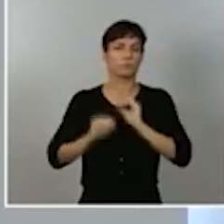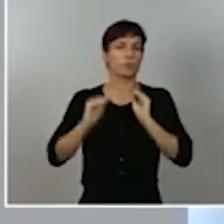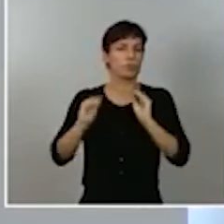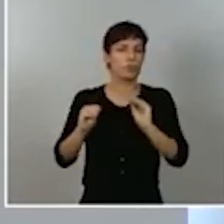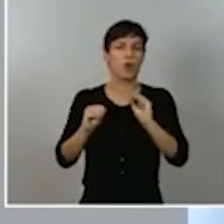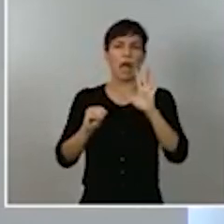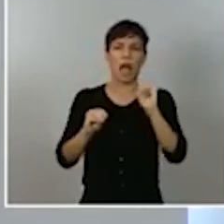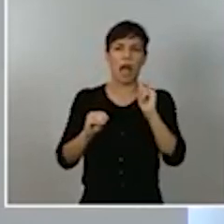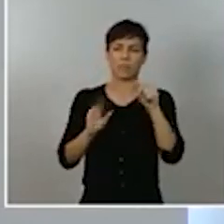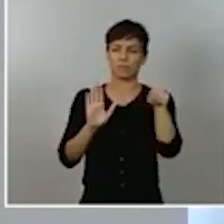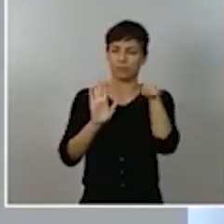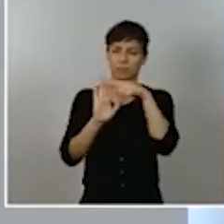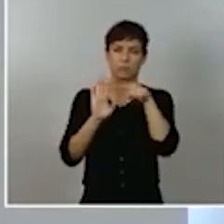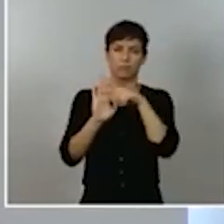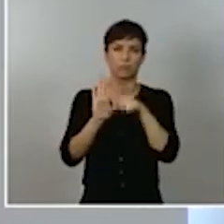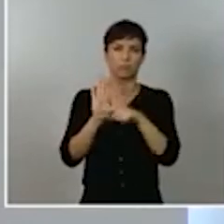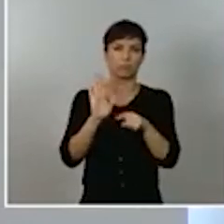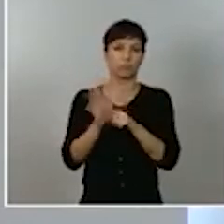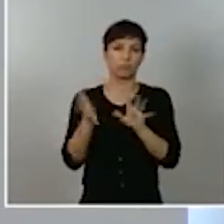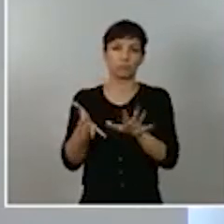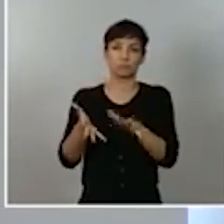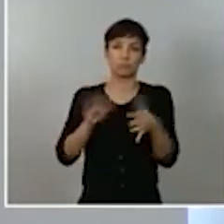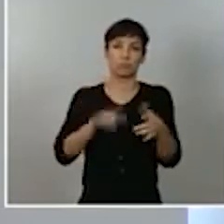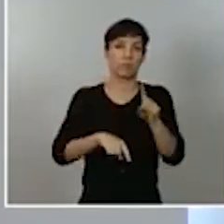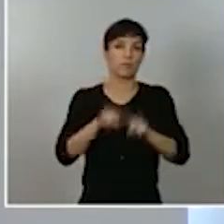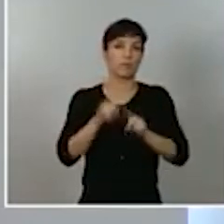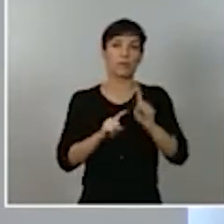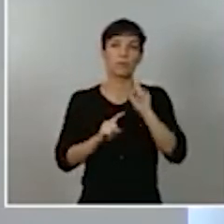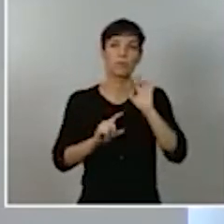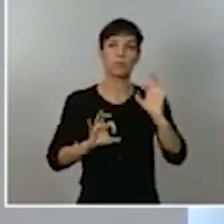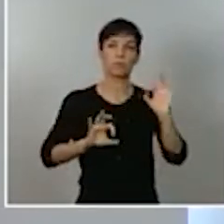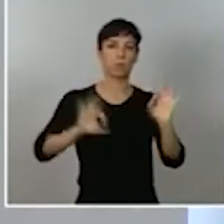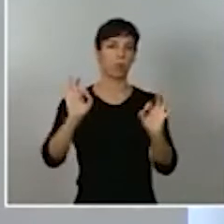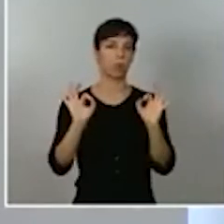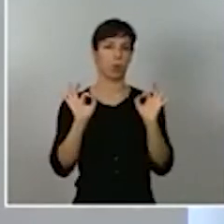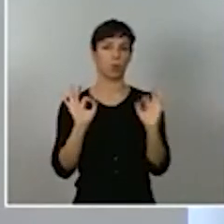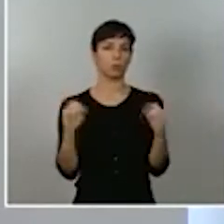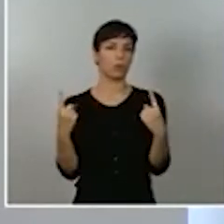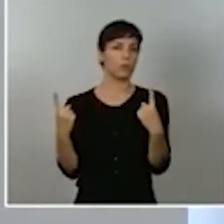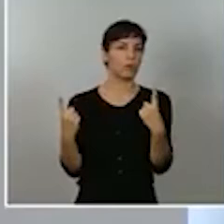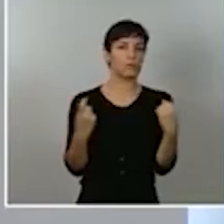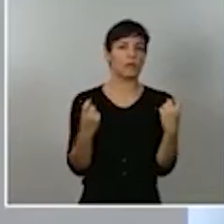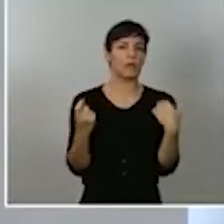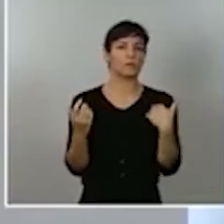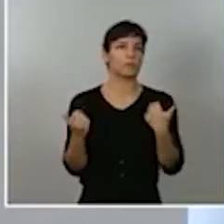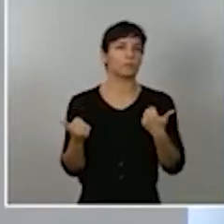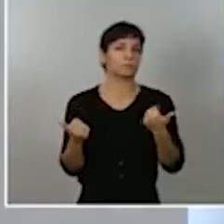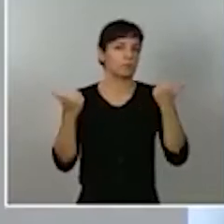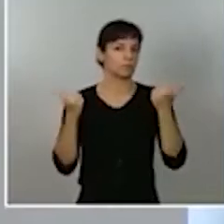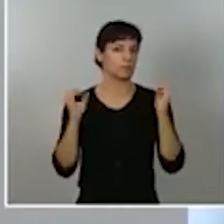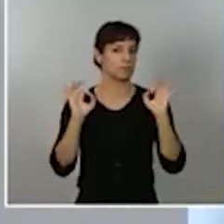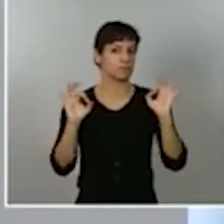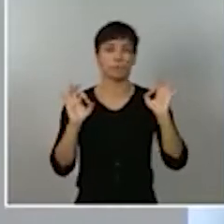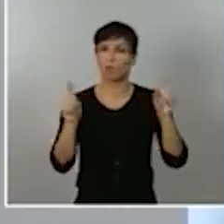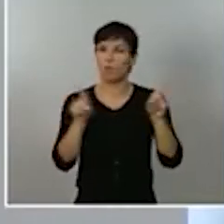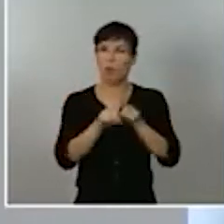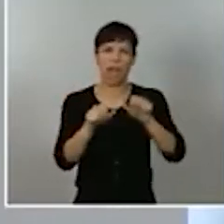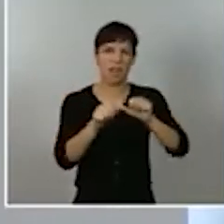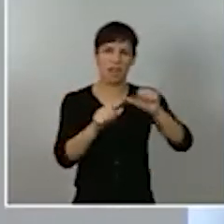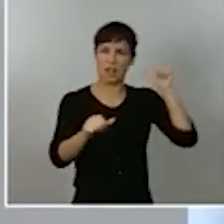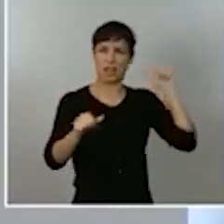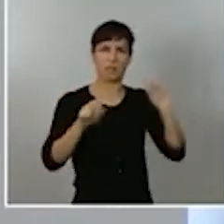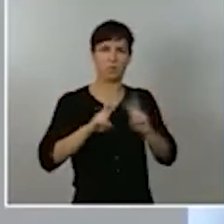necesarios y los aplicarán con la proporcionalidad y necesidad que sea imprescindible, como vienen haciendo desde el principio, vuelvo a decir, con